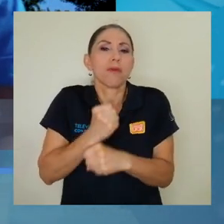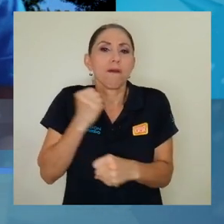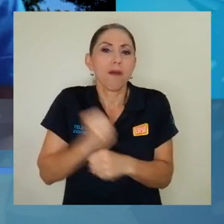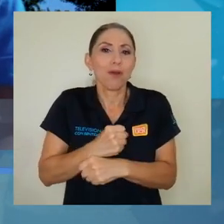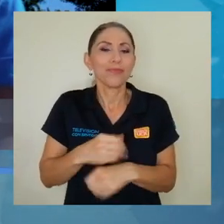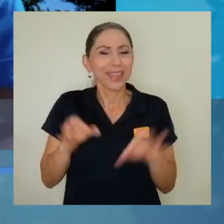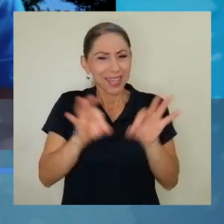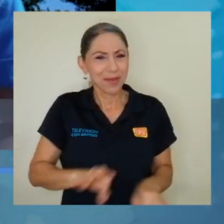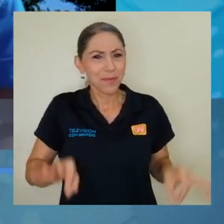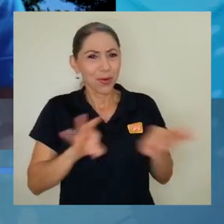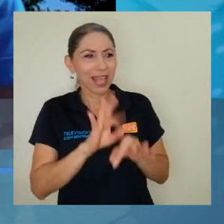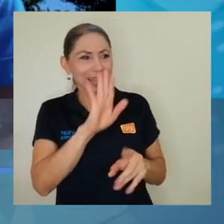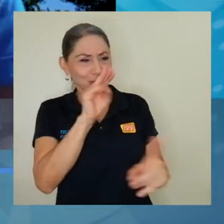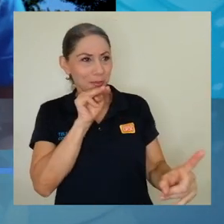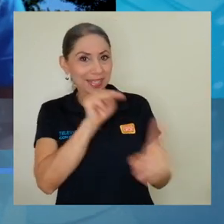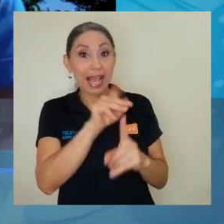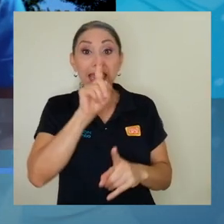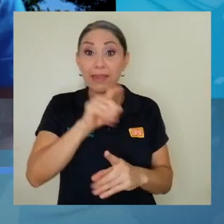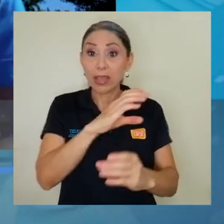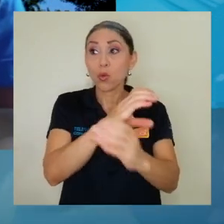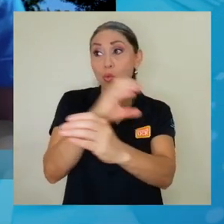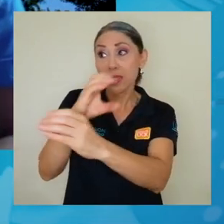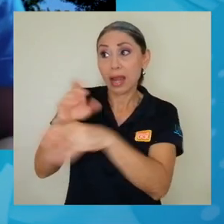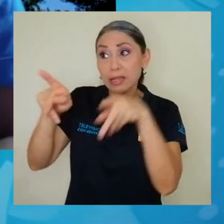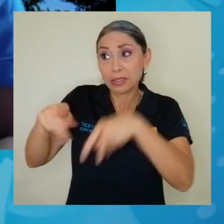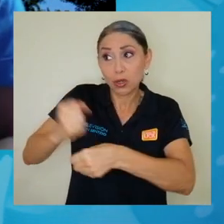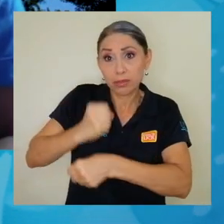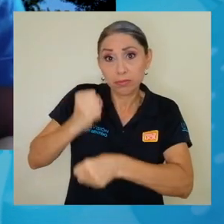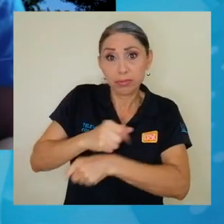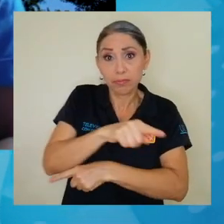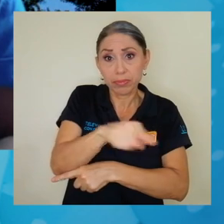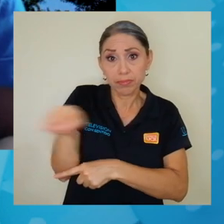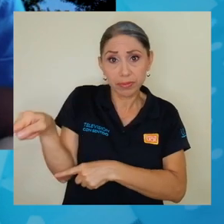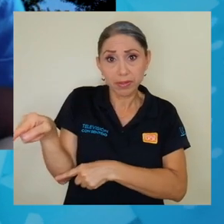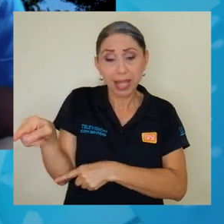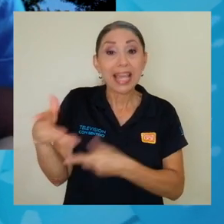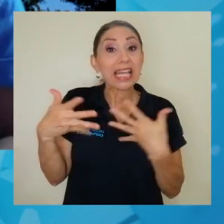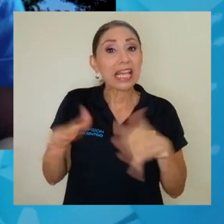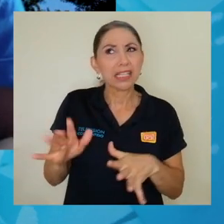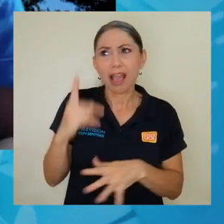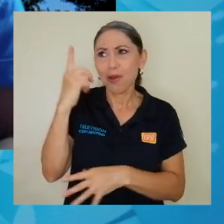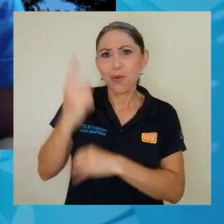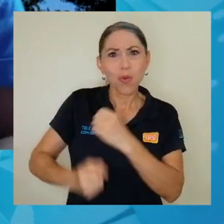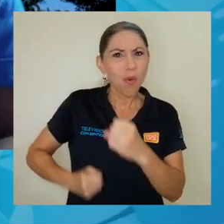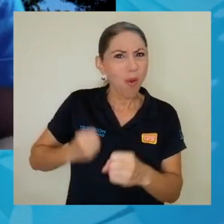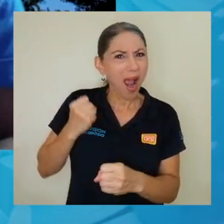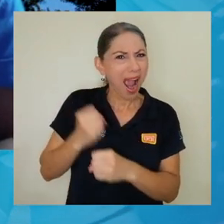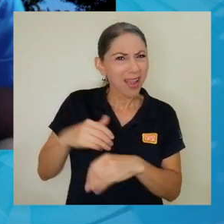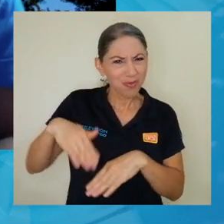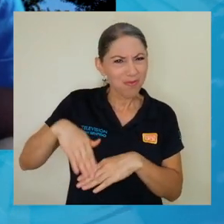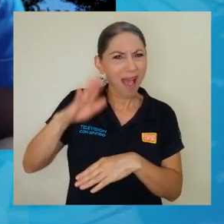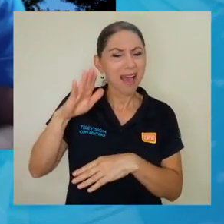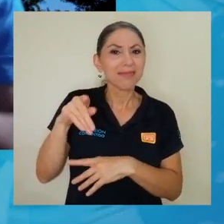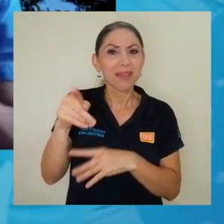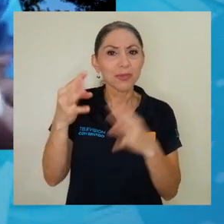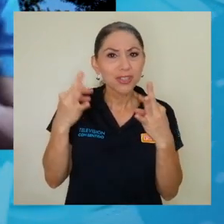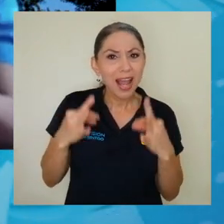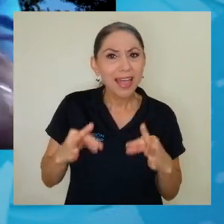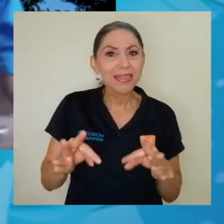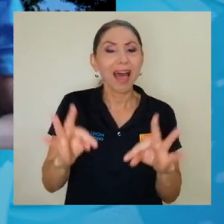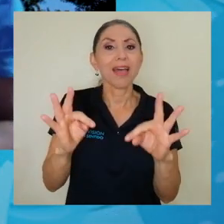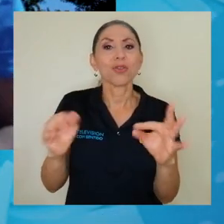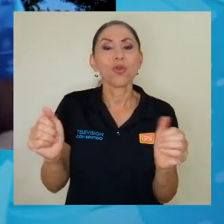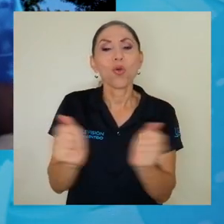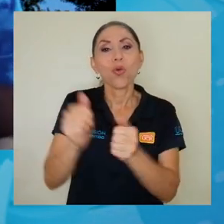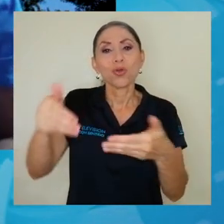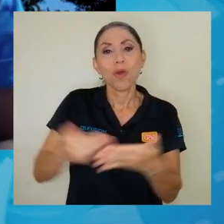importante su mensaje de que hay que cuidar también al personal de estas unidades que ya tenemos un año y resto de estar tratando de sacar a través de